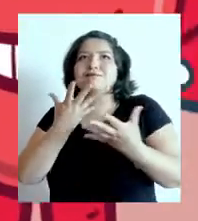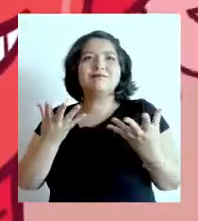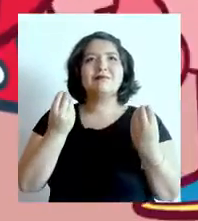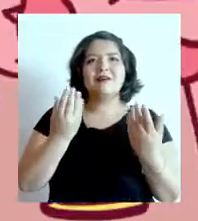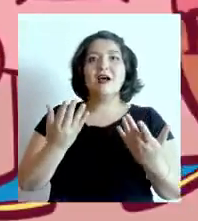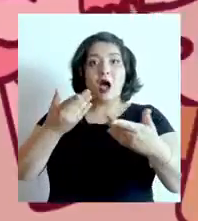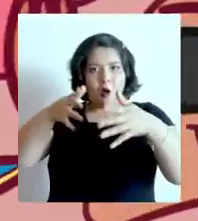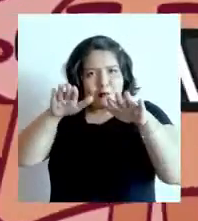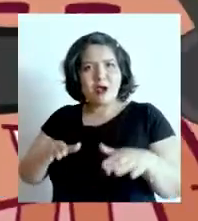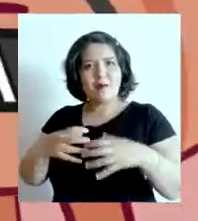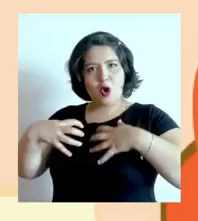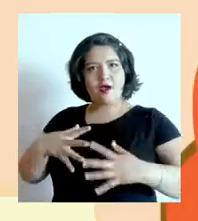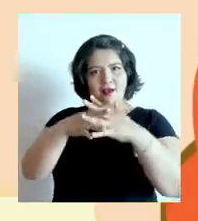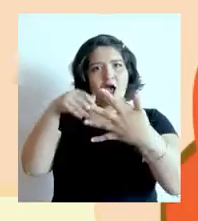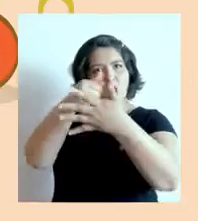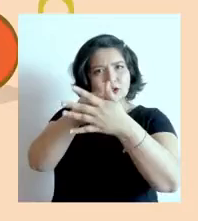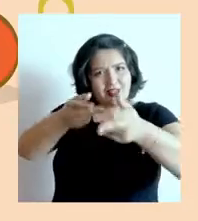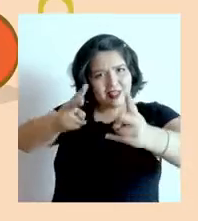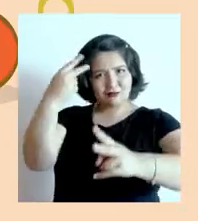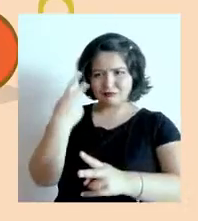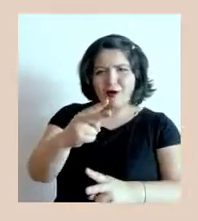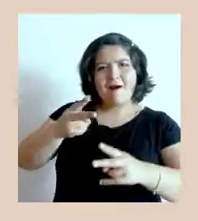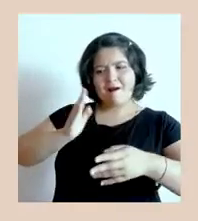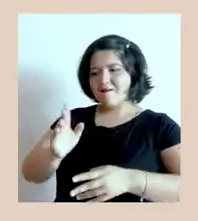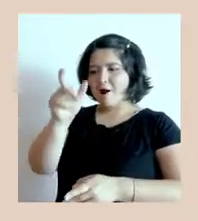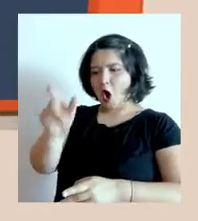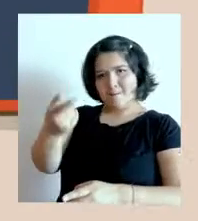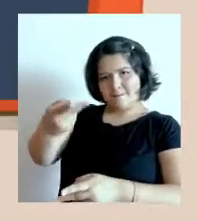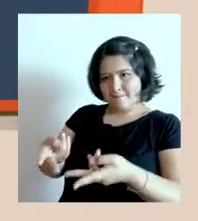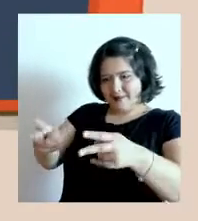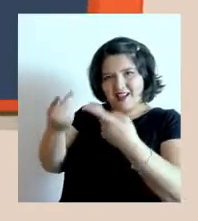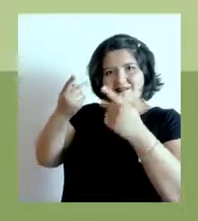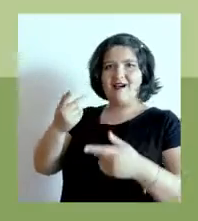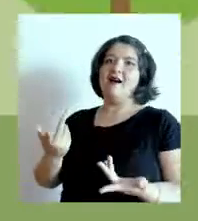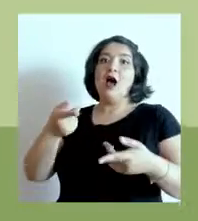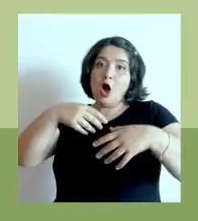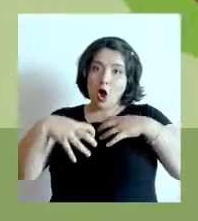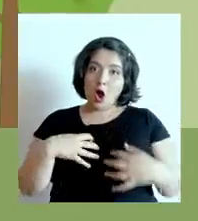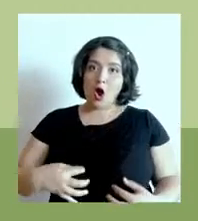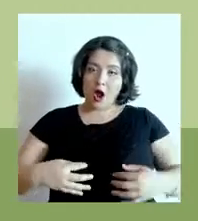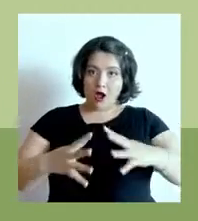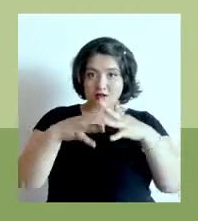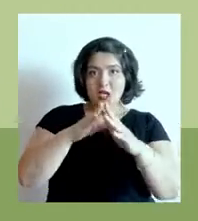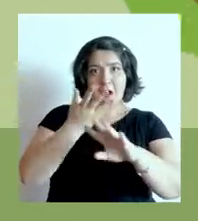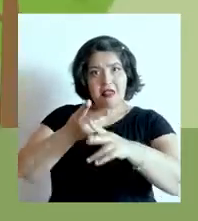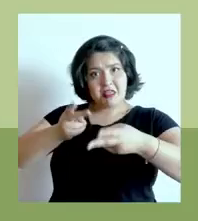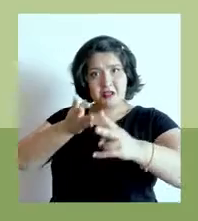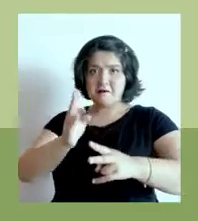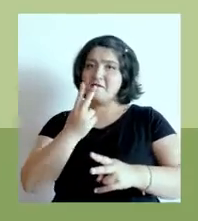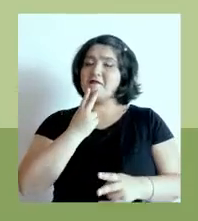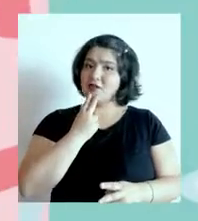eso, órganos y tejidos luchan por su derecho de seguir viviendo en otras personas. Los órganos y tejidos tienen el derecho a seguir